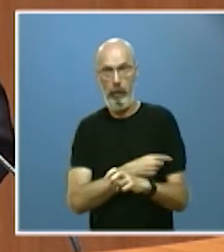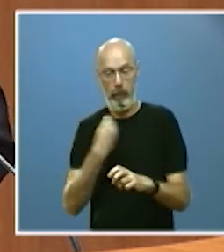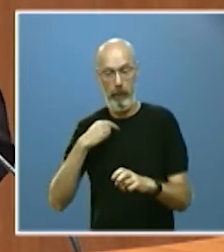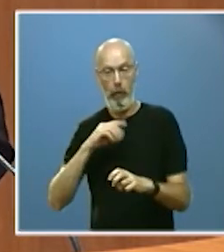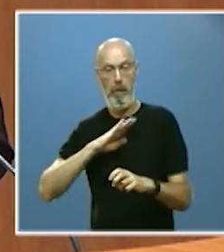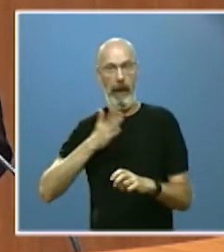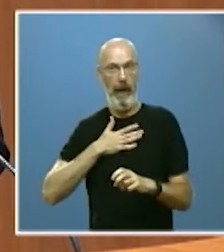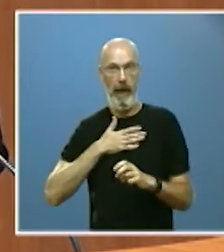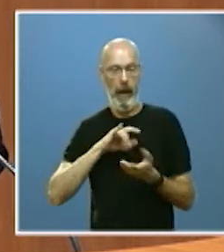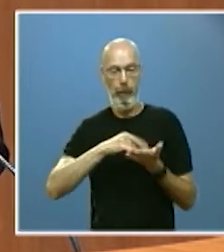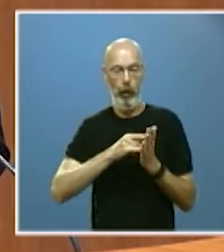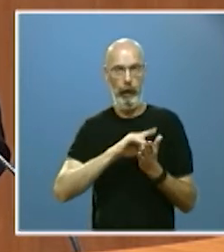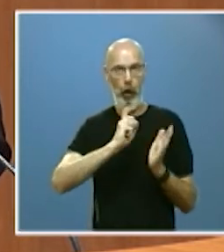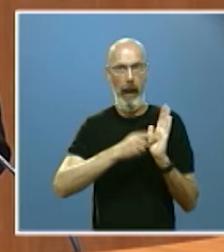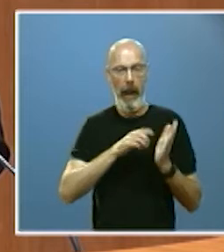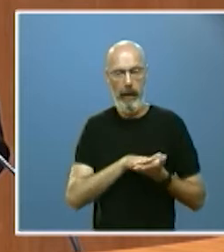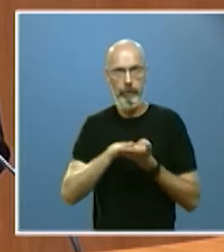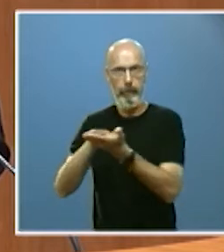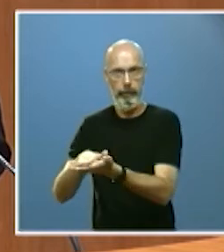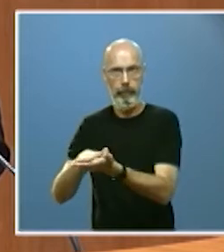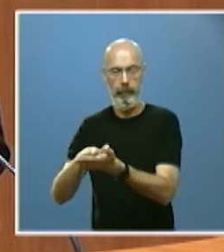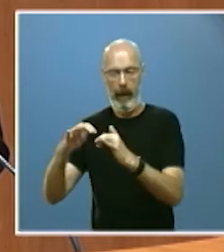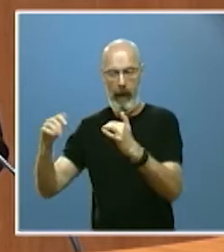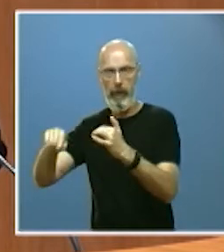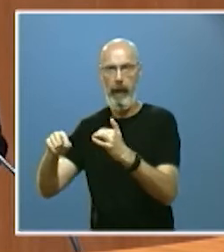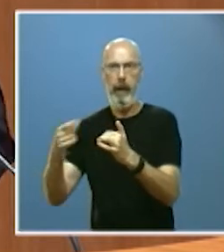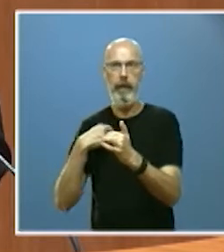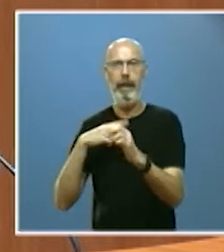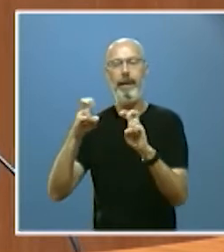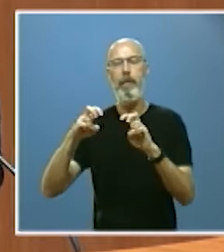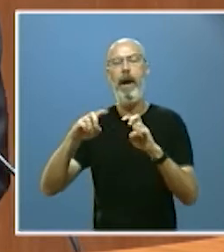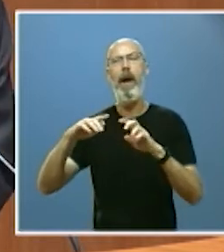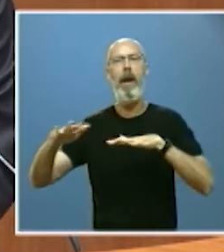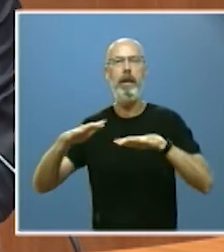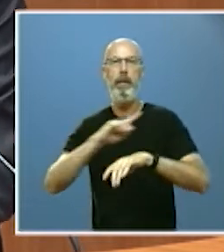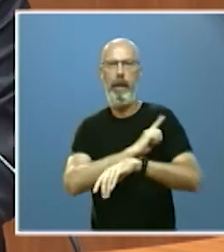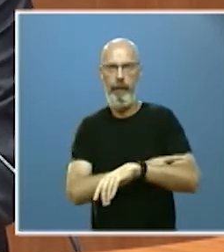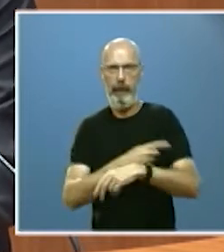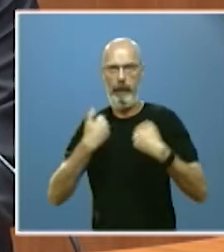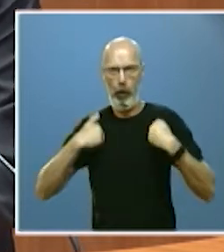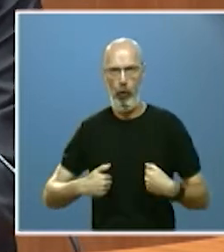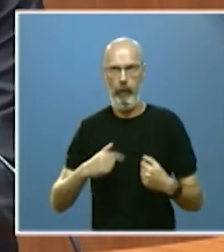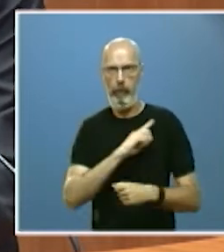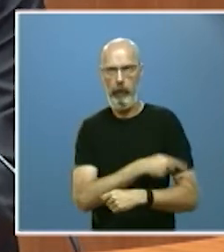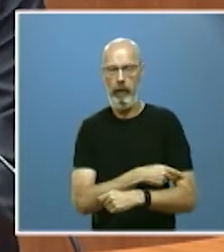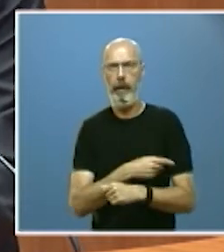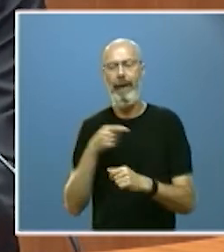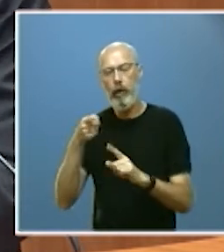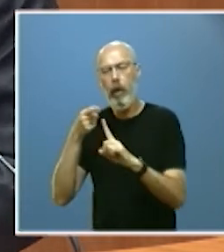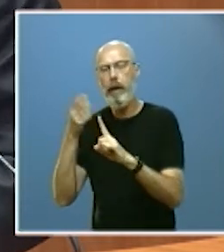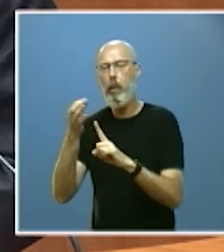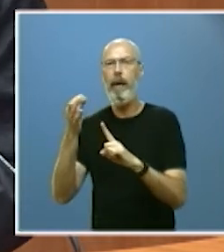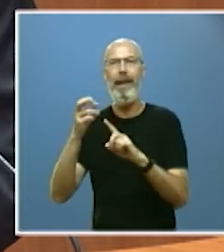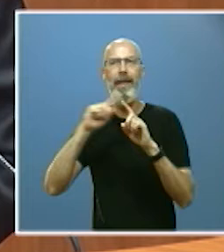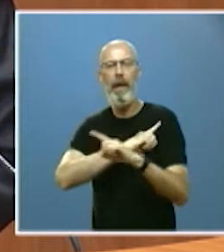el proyecto de ley de la actividad físico-deportiva que tiene el objetivo de que el deporte sea instrumento formativo de transmisión de